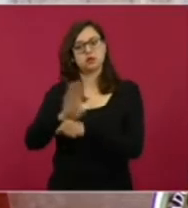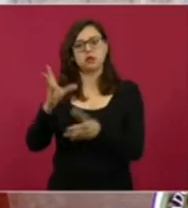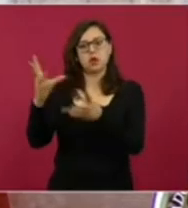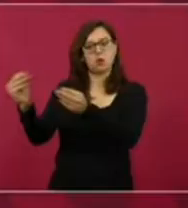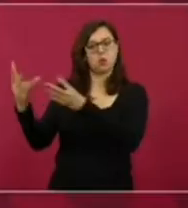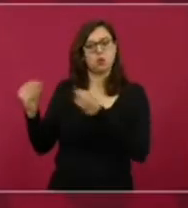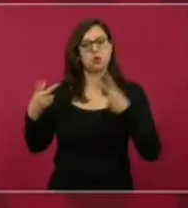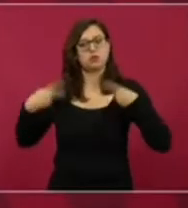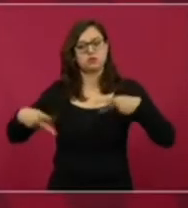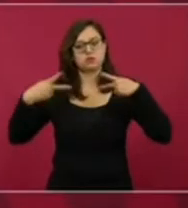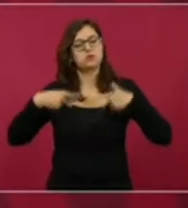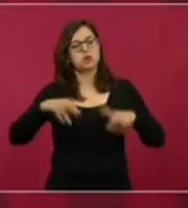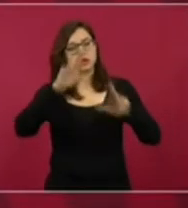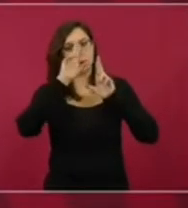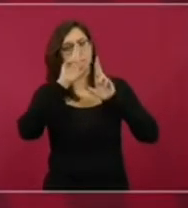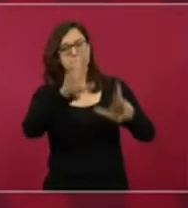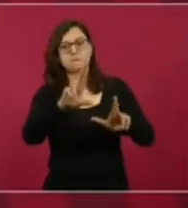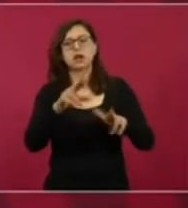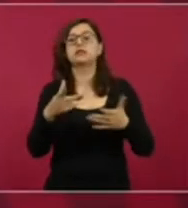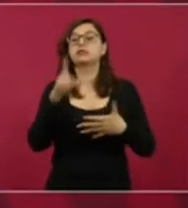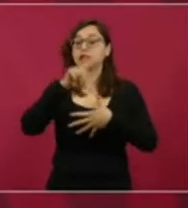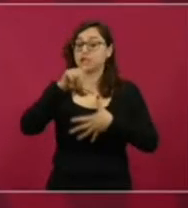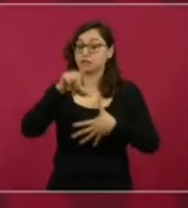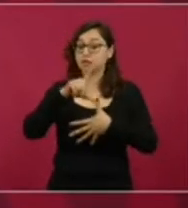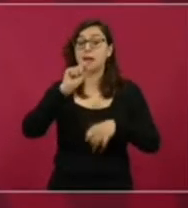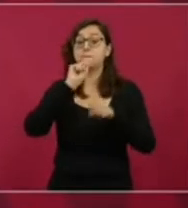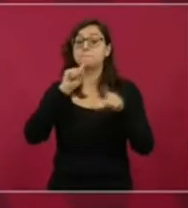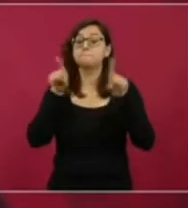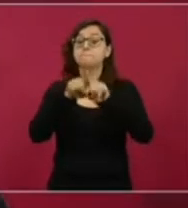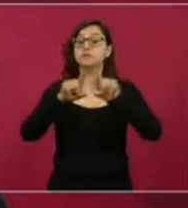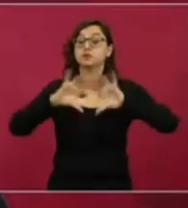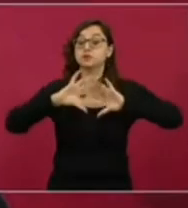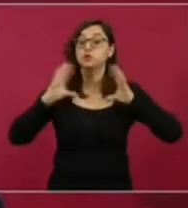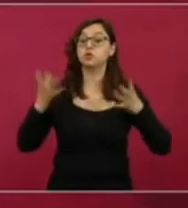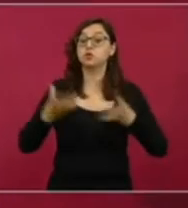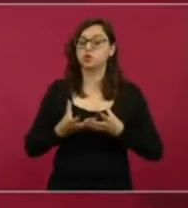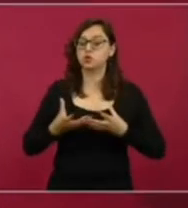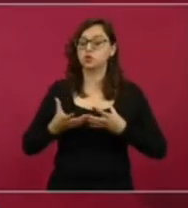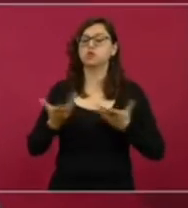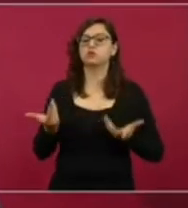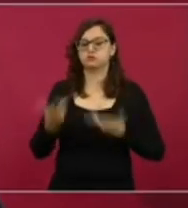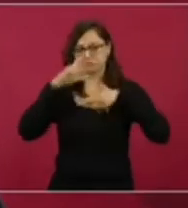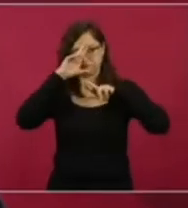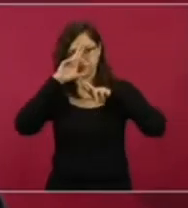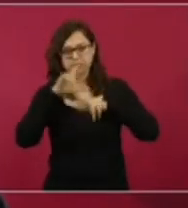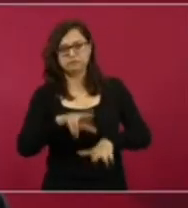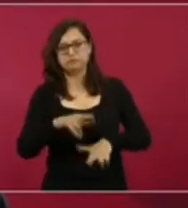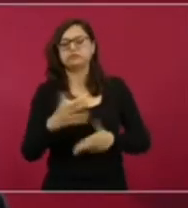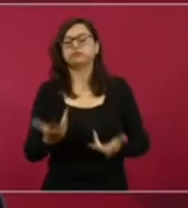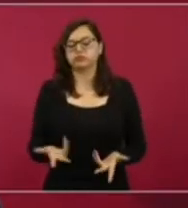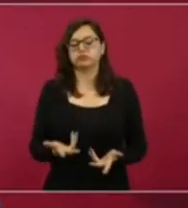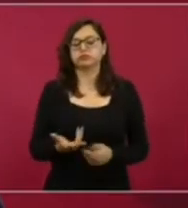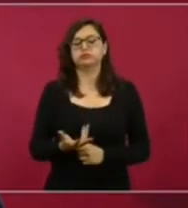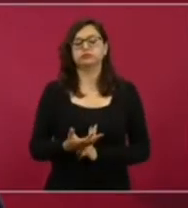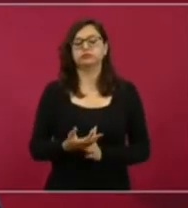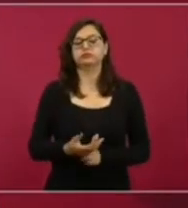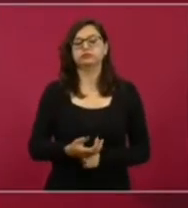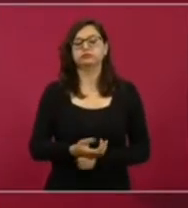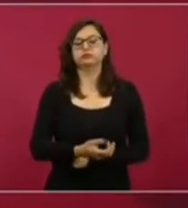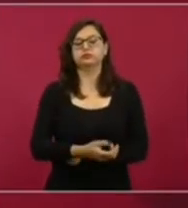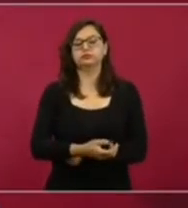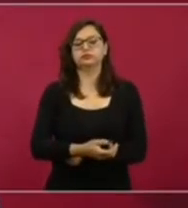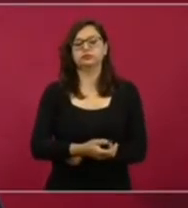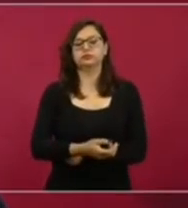en América Latina y diría en el mundo. Y además recibirlo